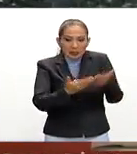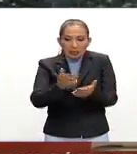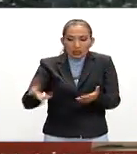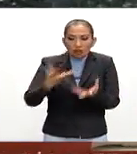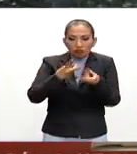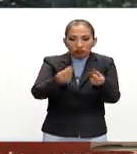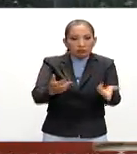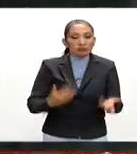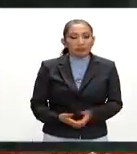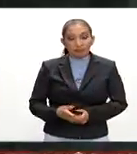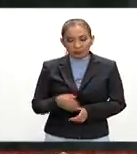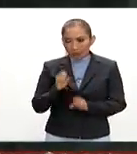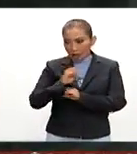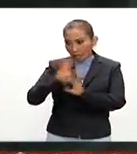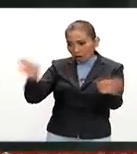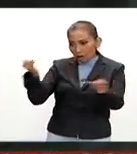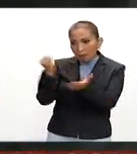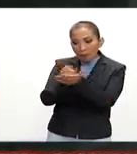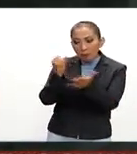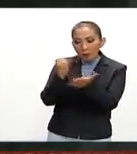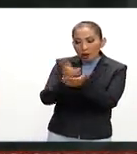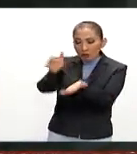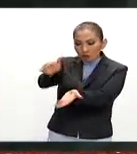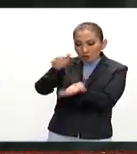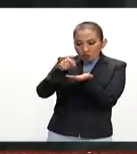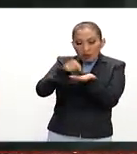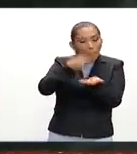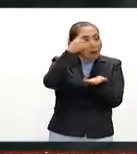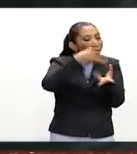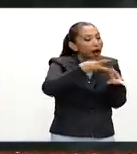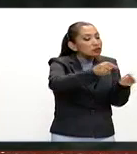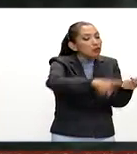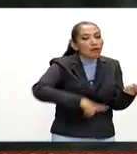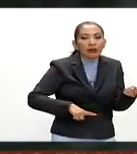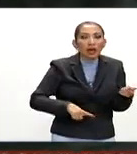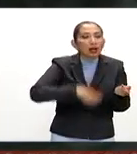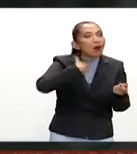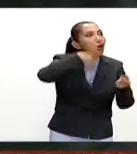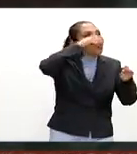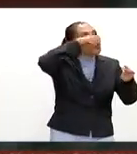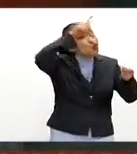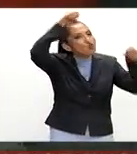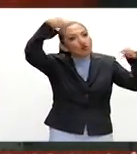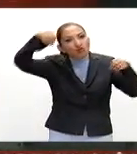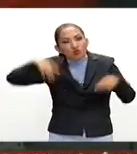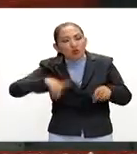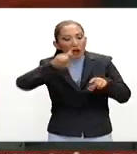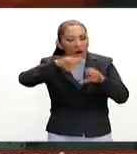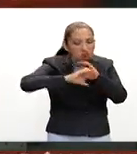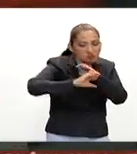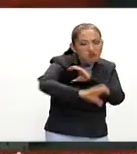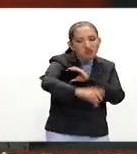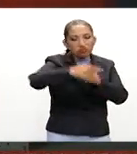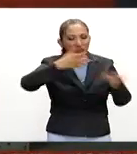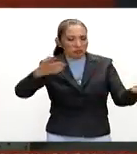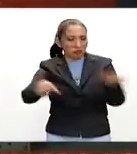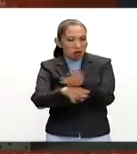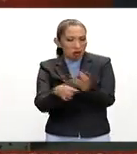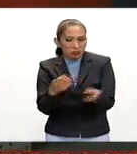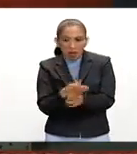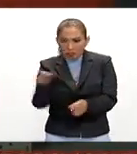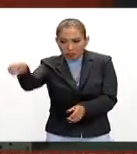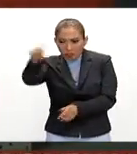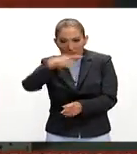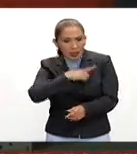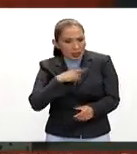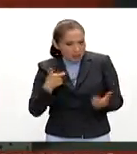los impuestos constitucionalmente se destinan para el gasto público efectivamente es algo que se tiene que hacer algo que todos tenemos que hacer